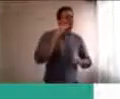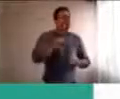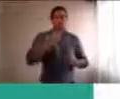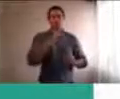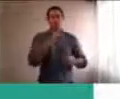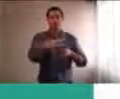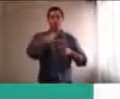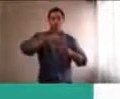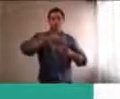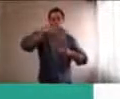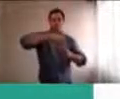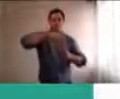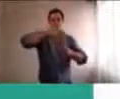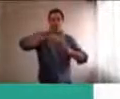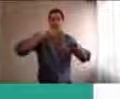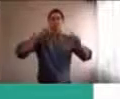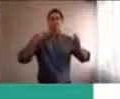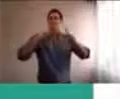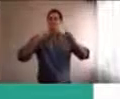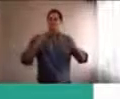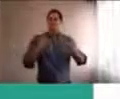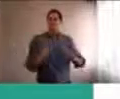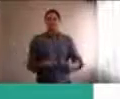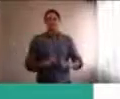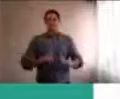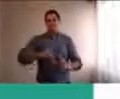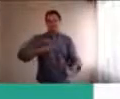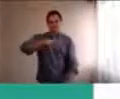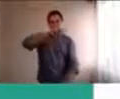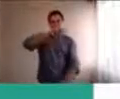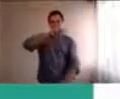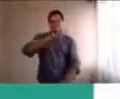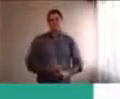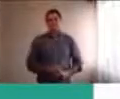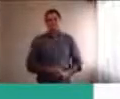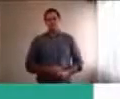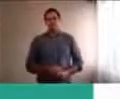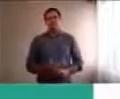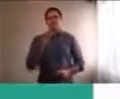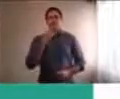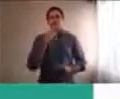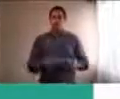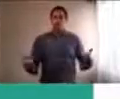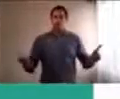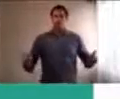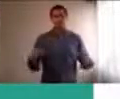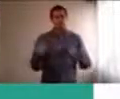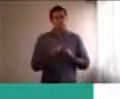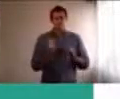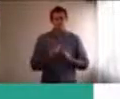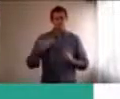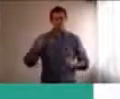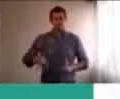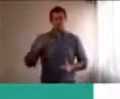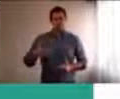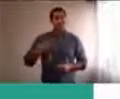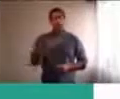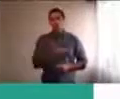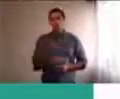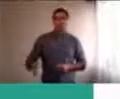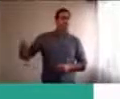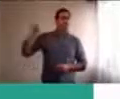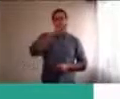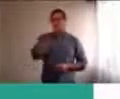Otro tema, que sí nos parece importante, incluir, es la importancia, de las rutinas, y por qué son importantes, las